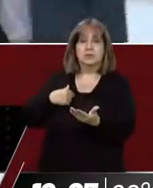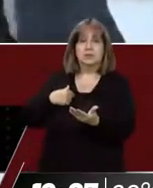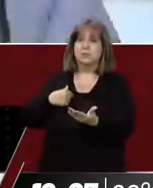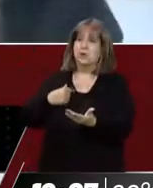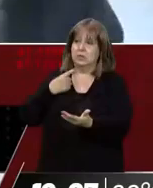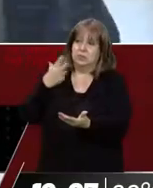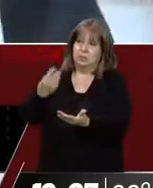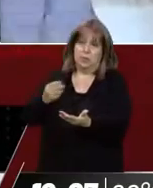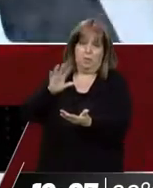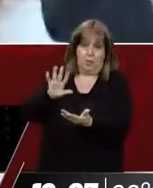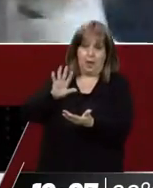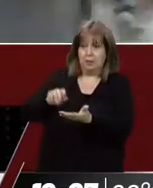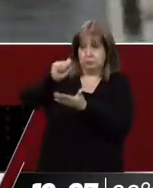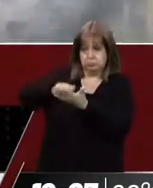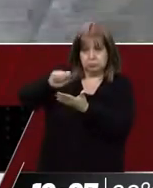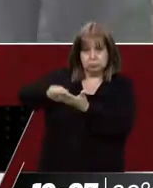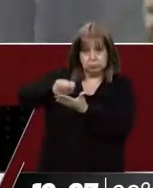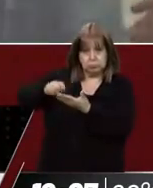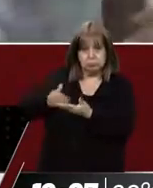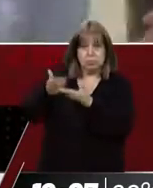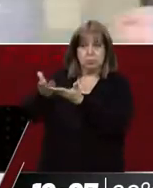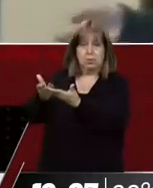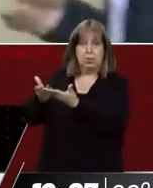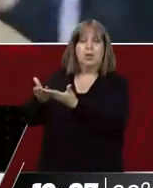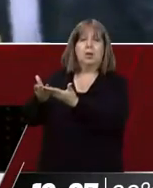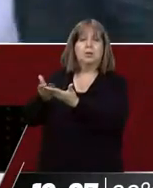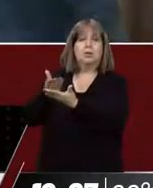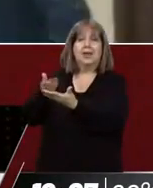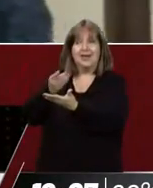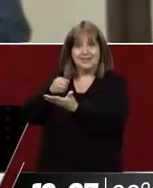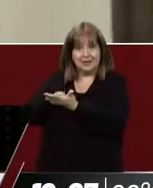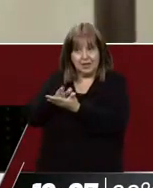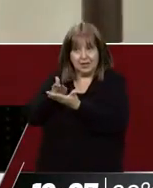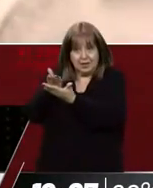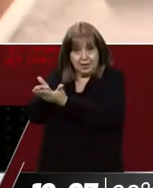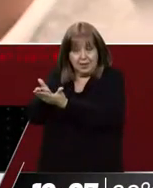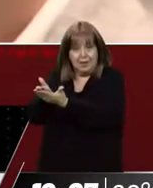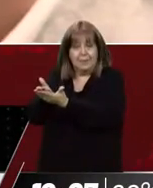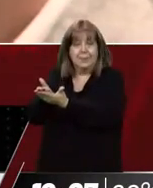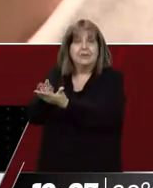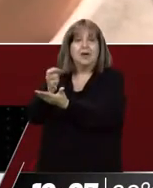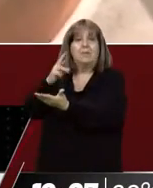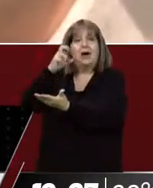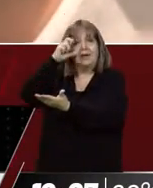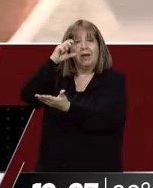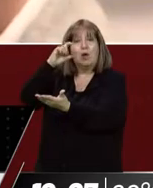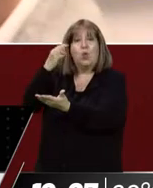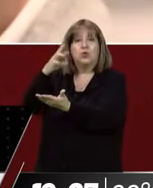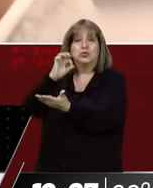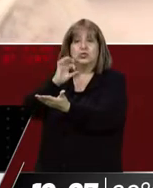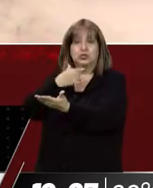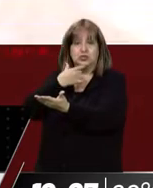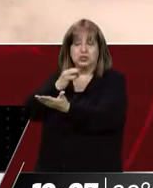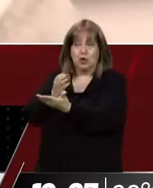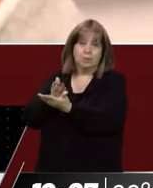hemos cuestionado desde la defensa, y ese cuestionamiento para ingresar con un recurso a la Corte